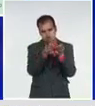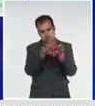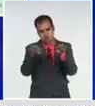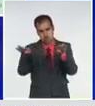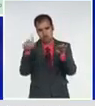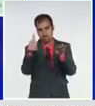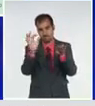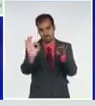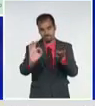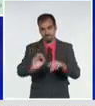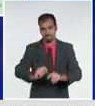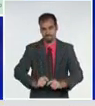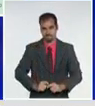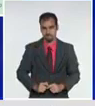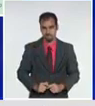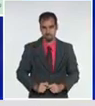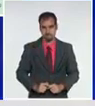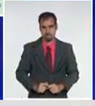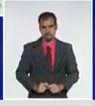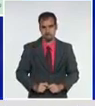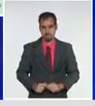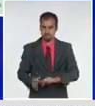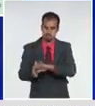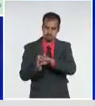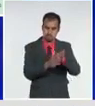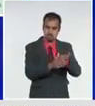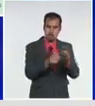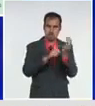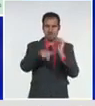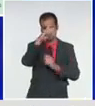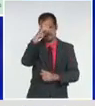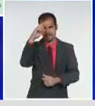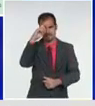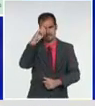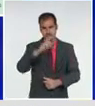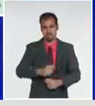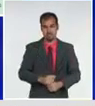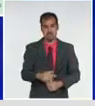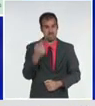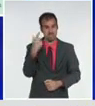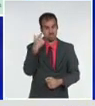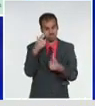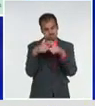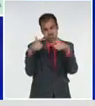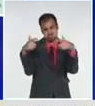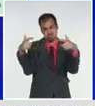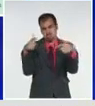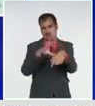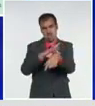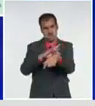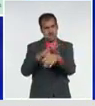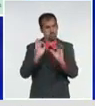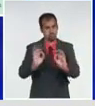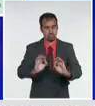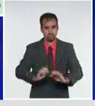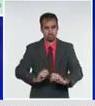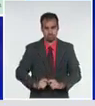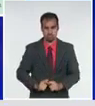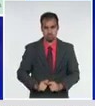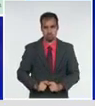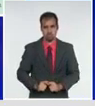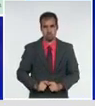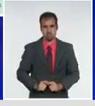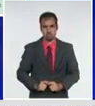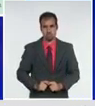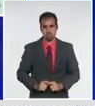de la pandemia. Santia Espíritu, ayer, muy elevada, la cifra, de casos autóctonos, 93,